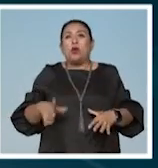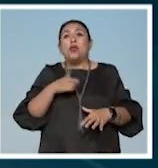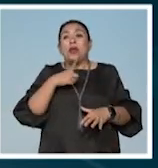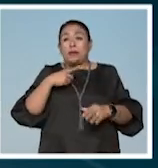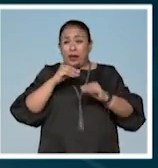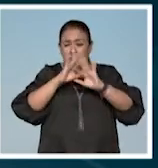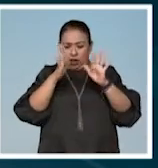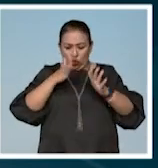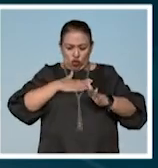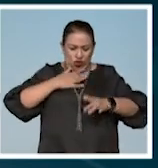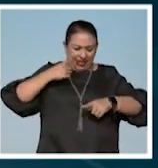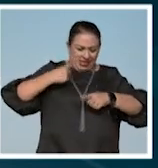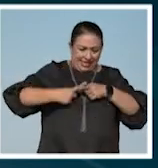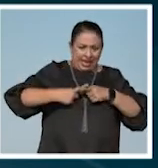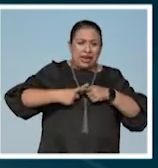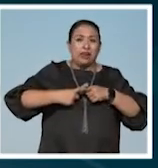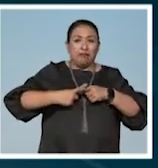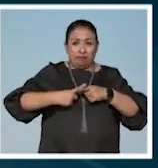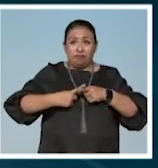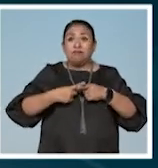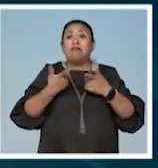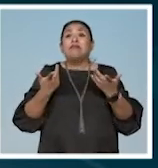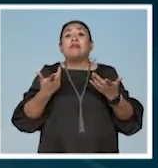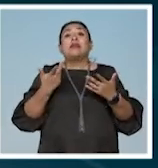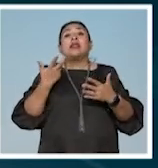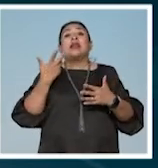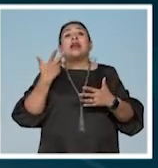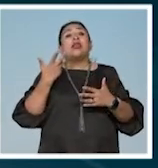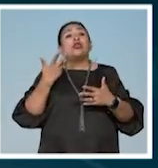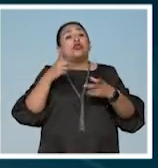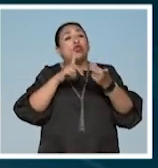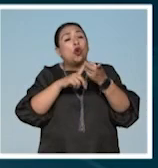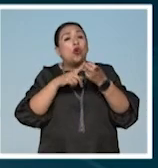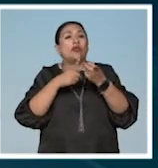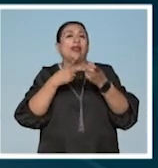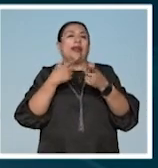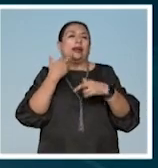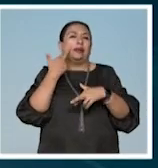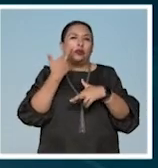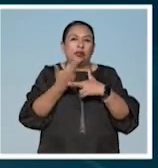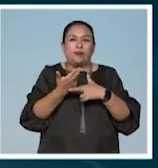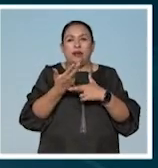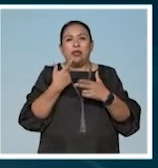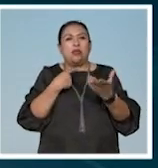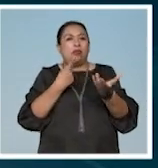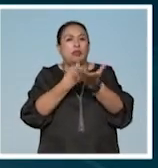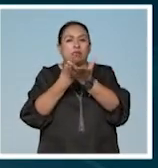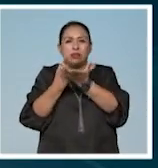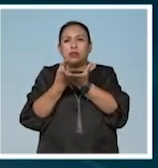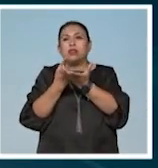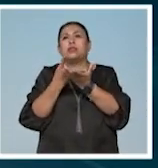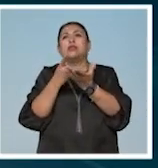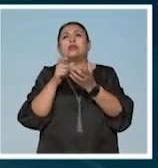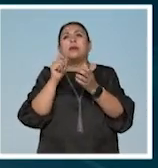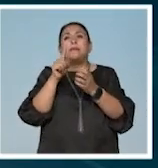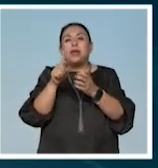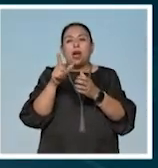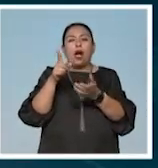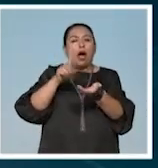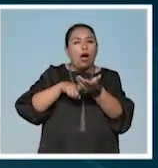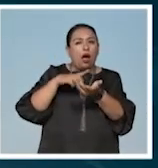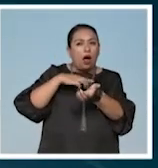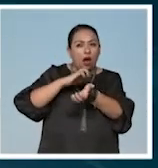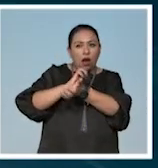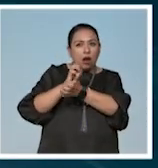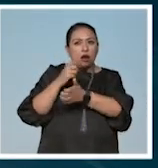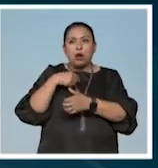bien claro quién eres en qué funcionas en qué sistemas funcionas en qué sistemas te mueves y qué elementos de discriminación